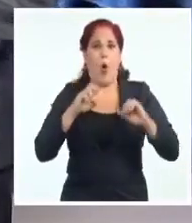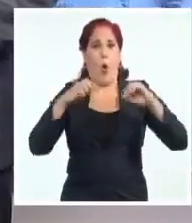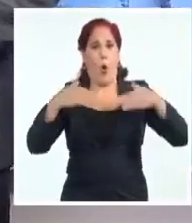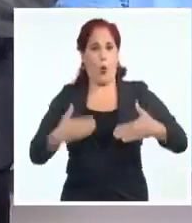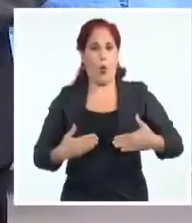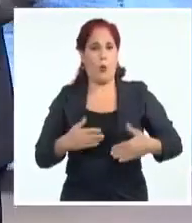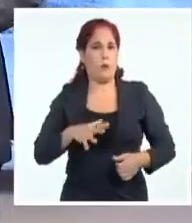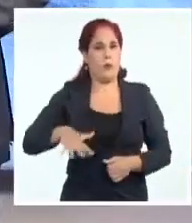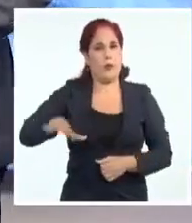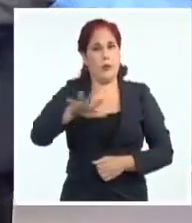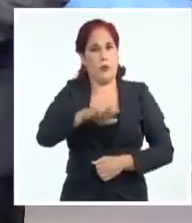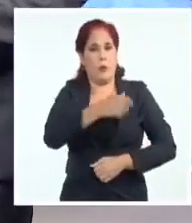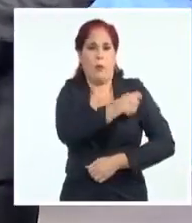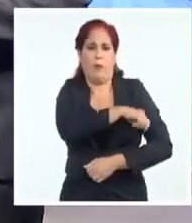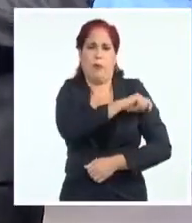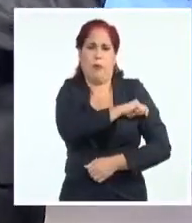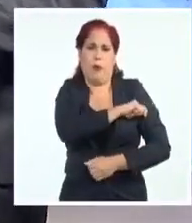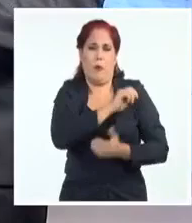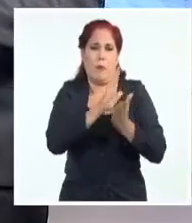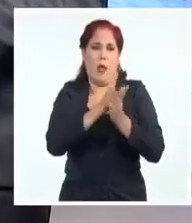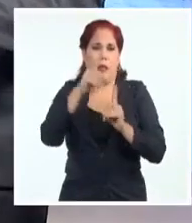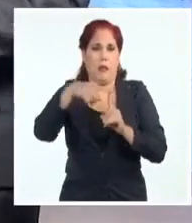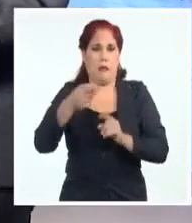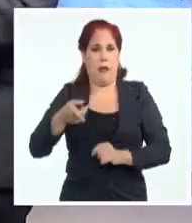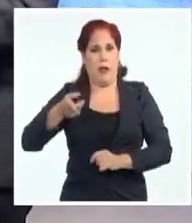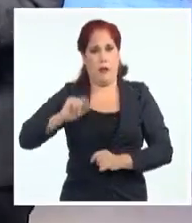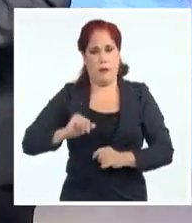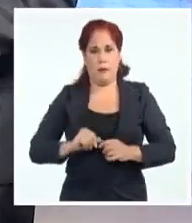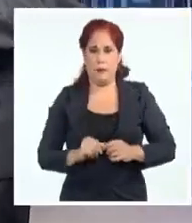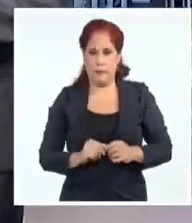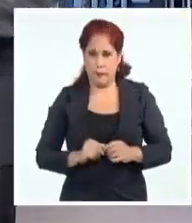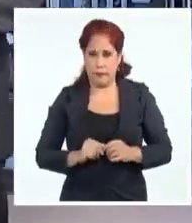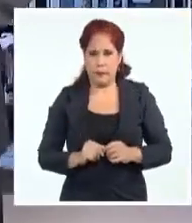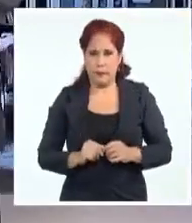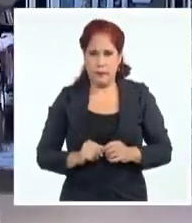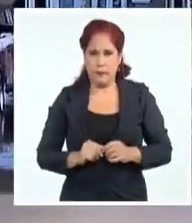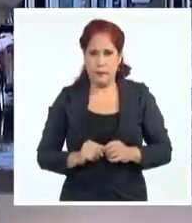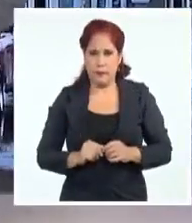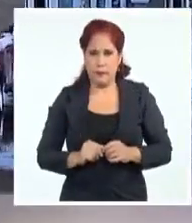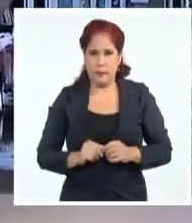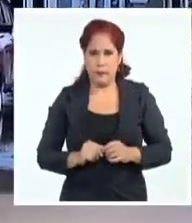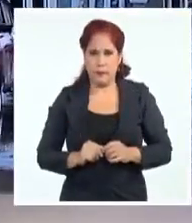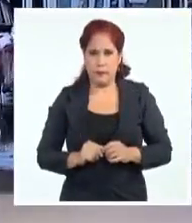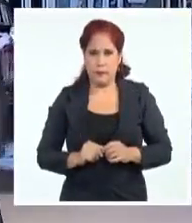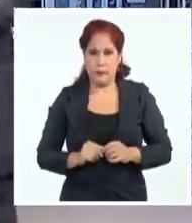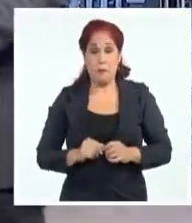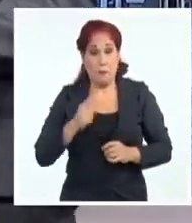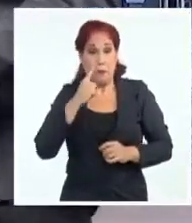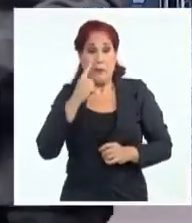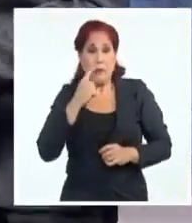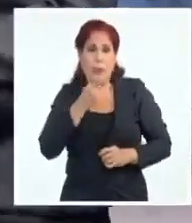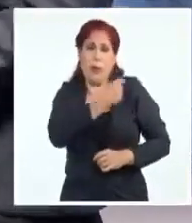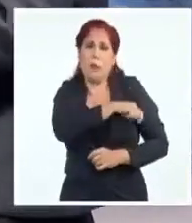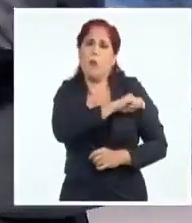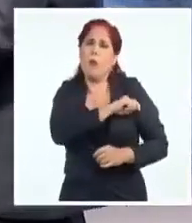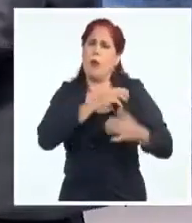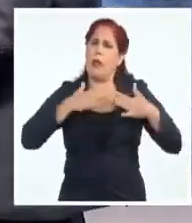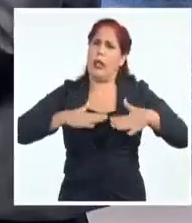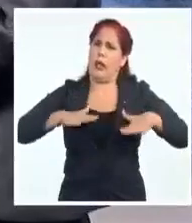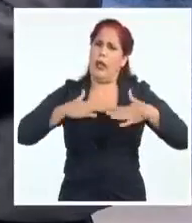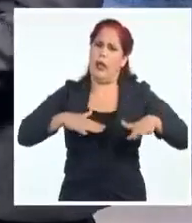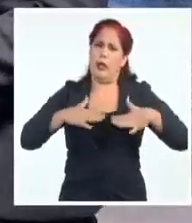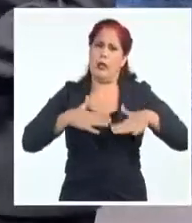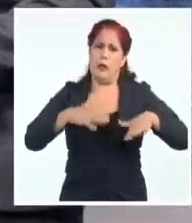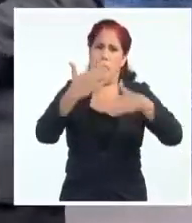cardenenses. Eso es lo que estaba pasando en Cárdenas ayer y durante estos días. Lo que pudimos ver fue la tranquilidad habitual en cada